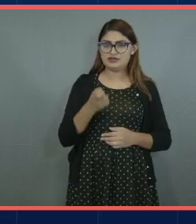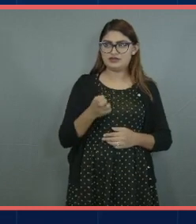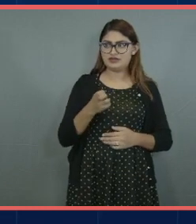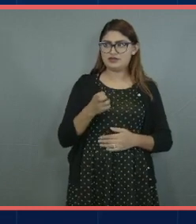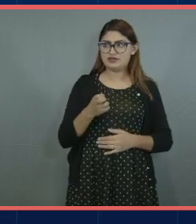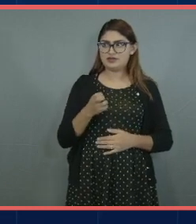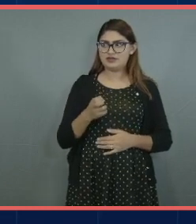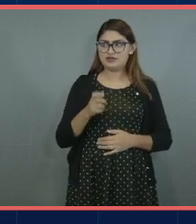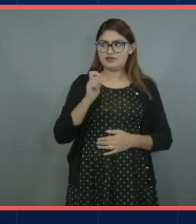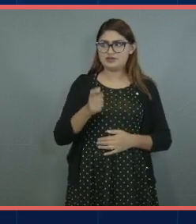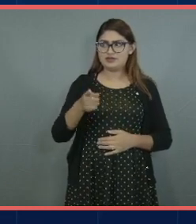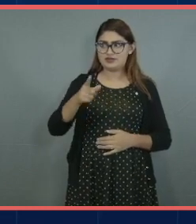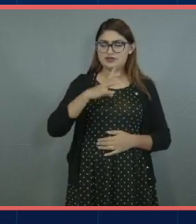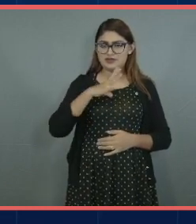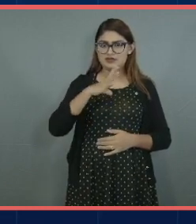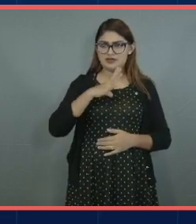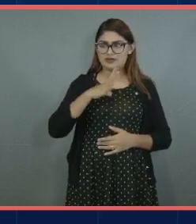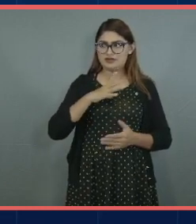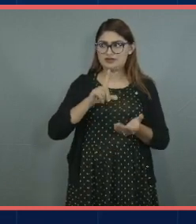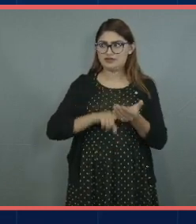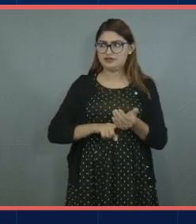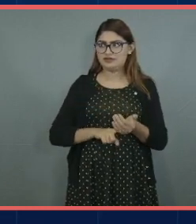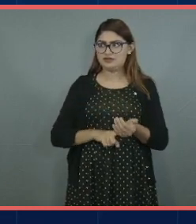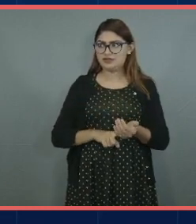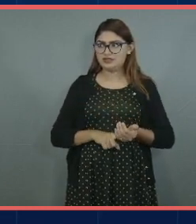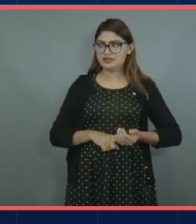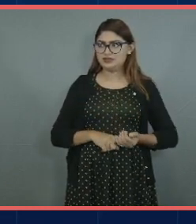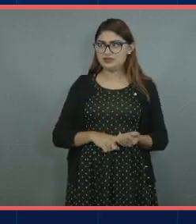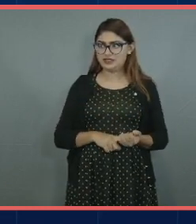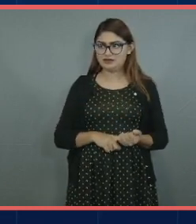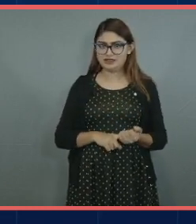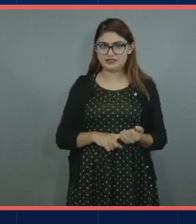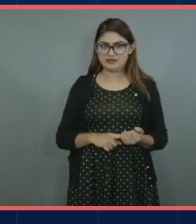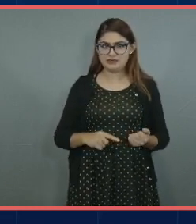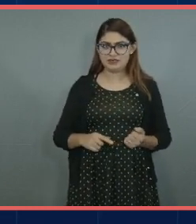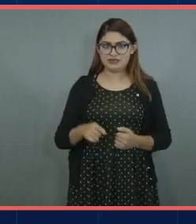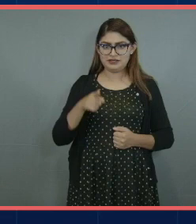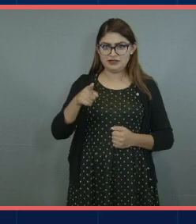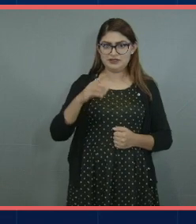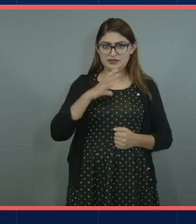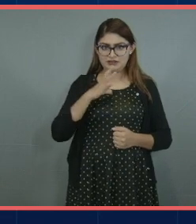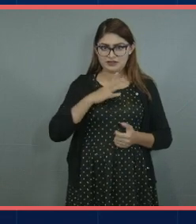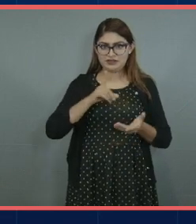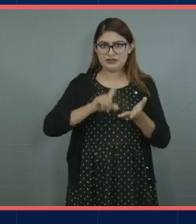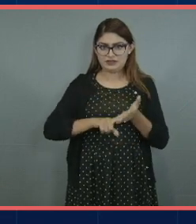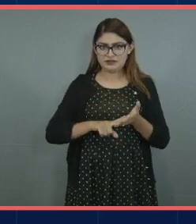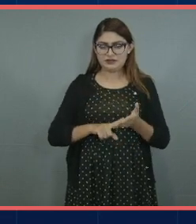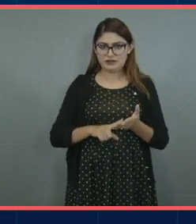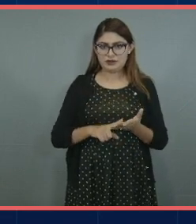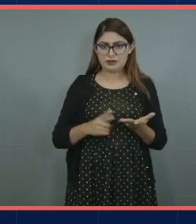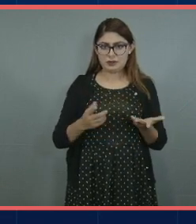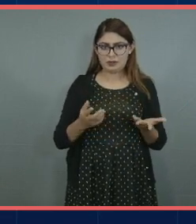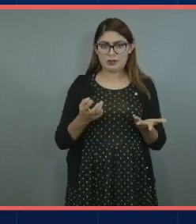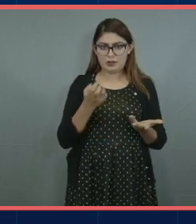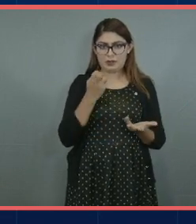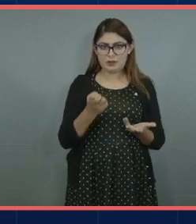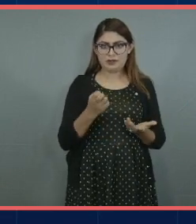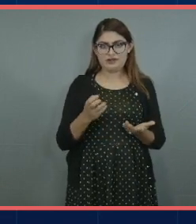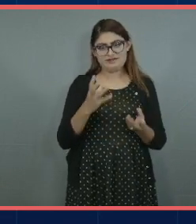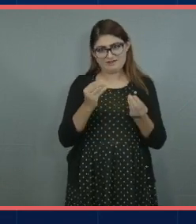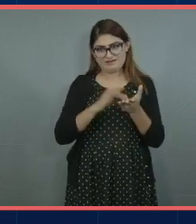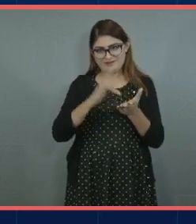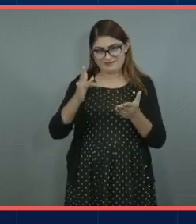crean porque ya ya son chicos grandes y pues muchas gracias